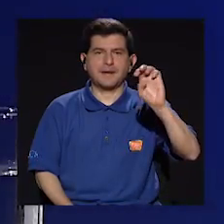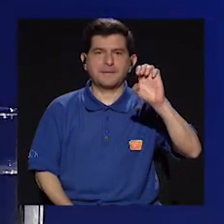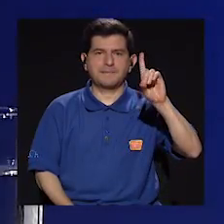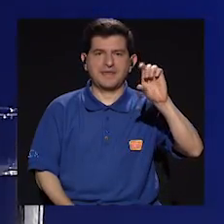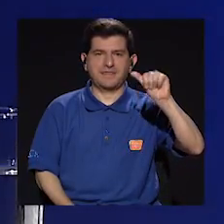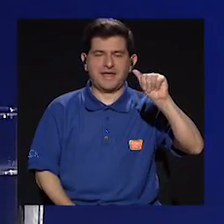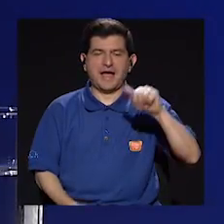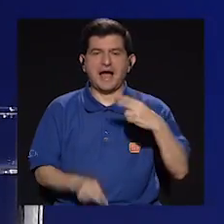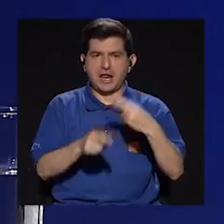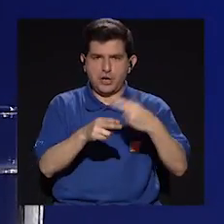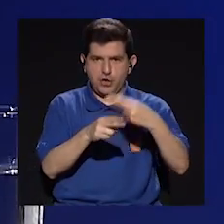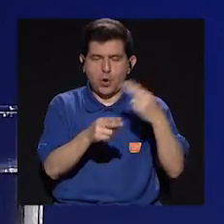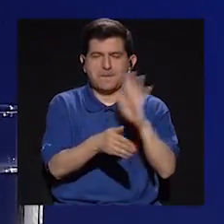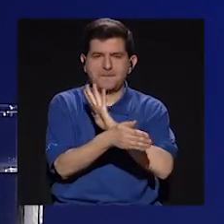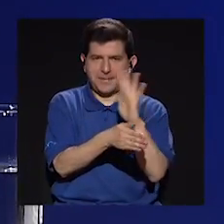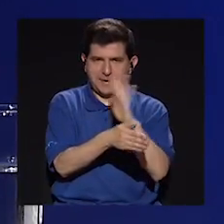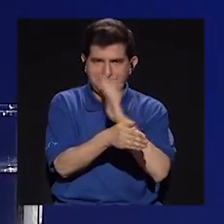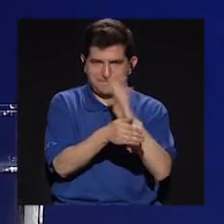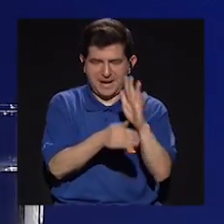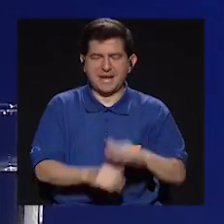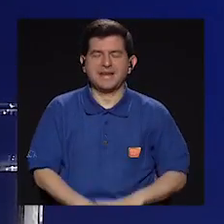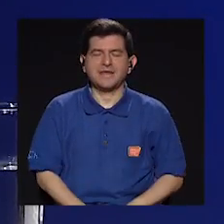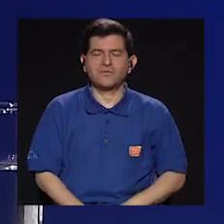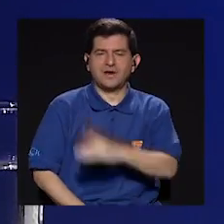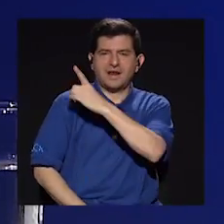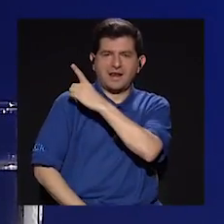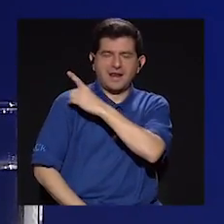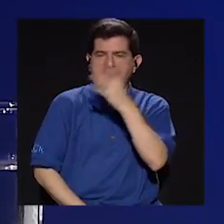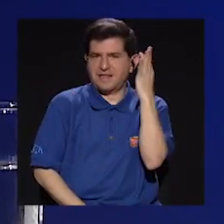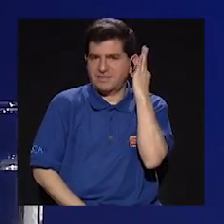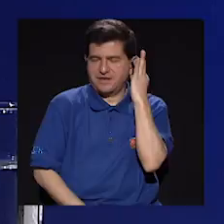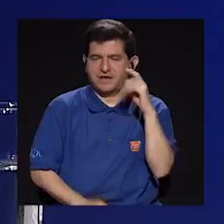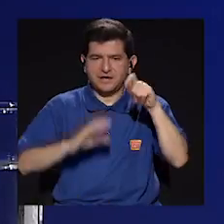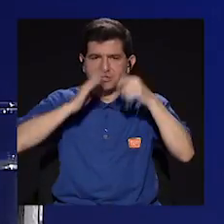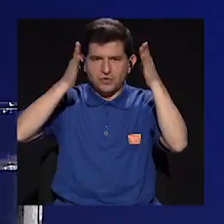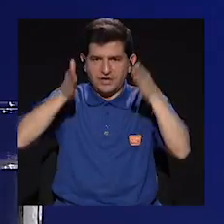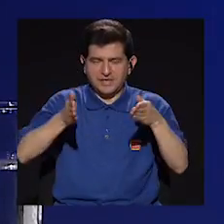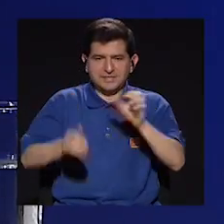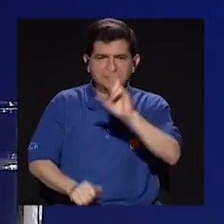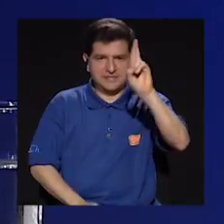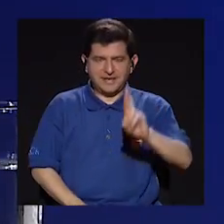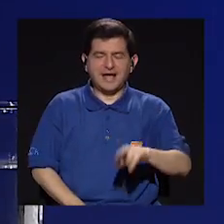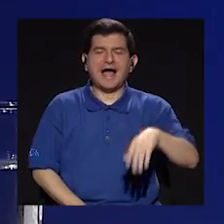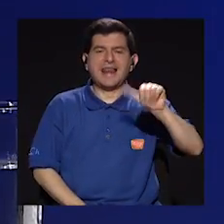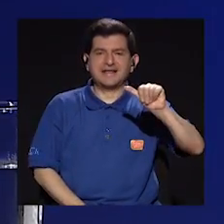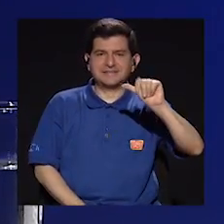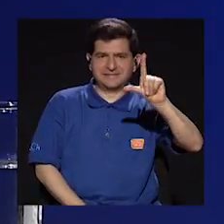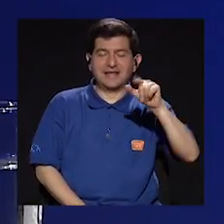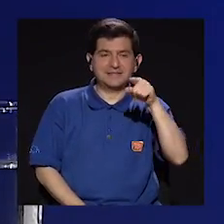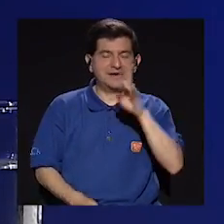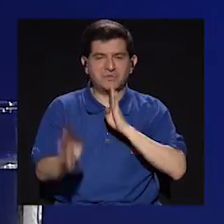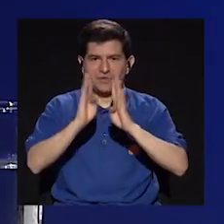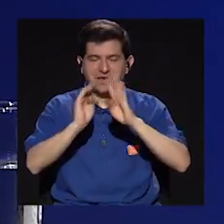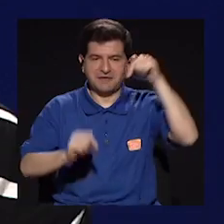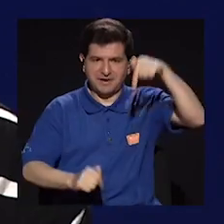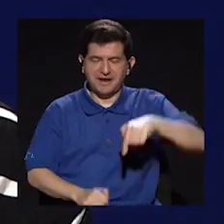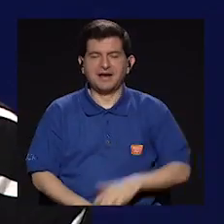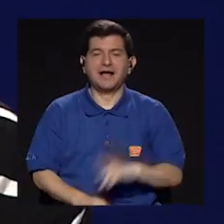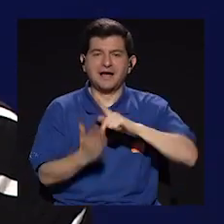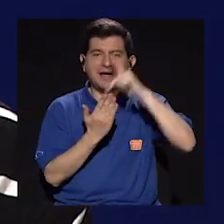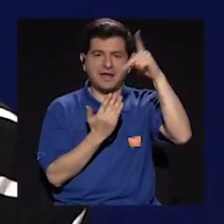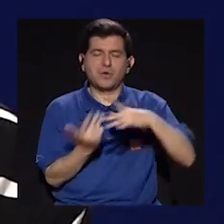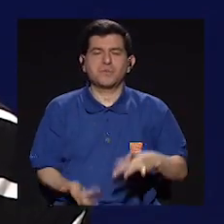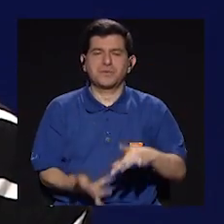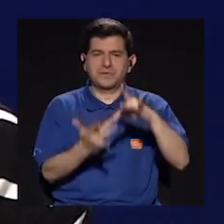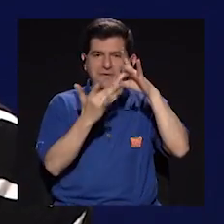Medea, ese es el nombre de la película de la directora, cineasta costarricense, Alexandra Latyshev, con quien conversamos